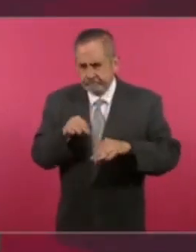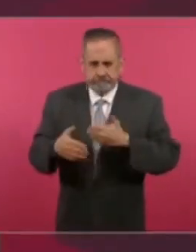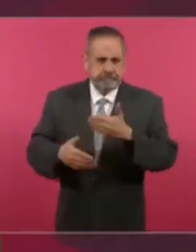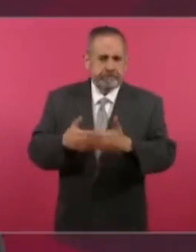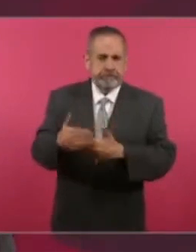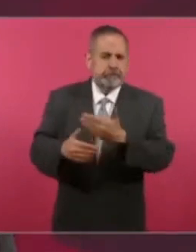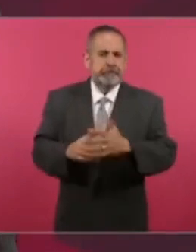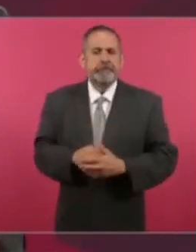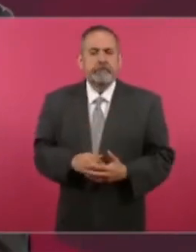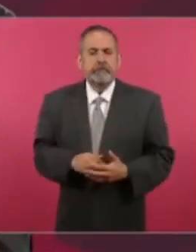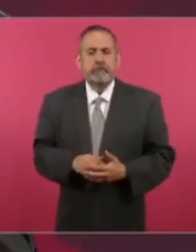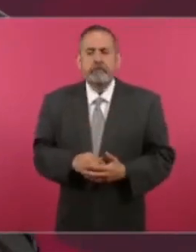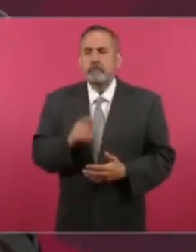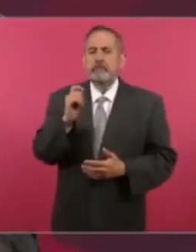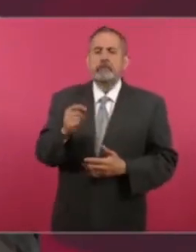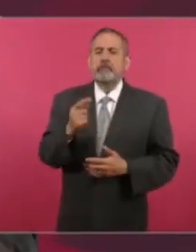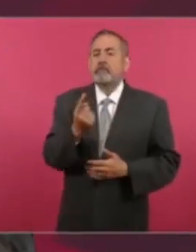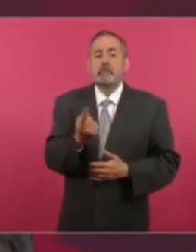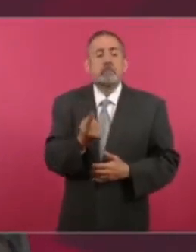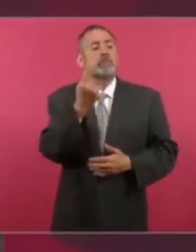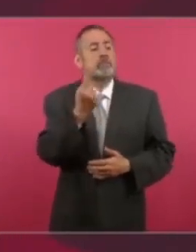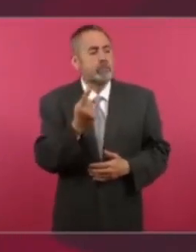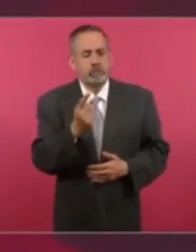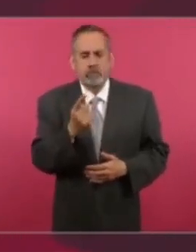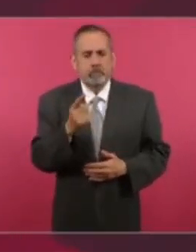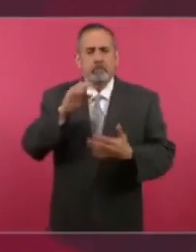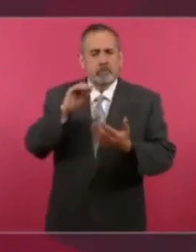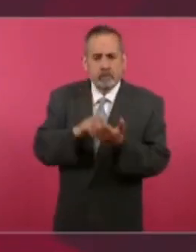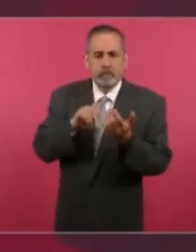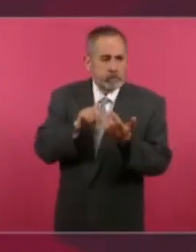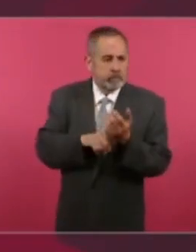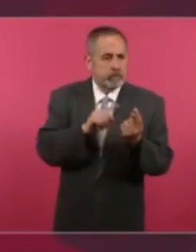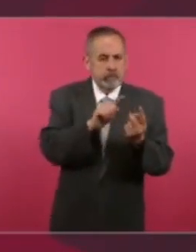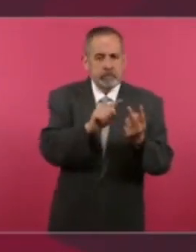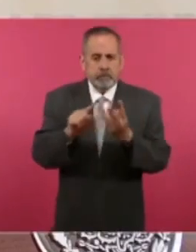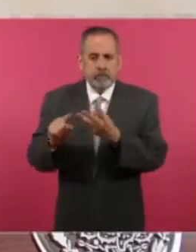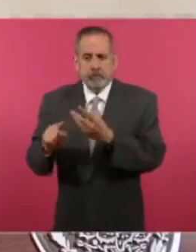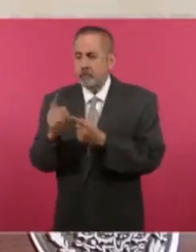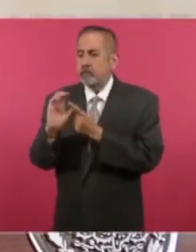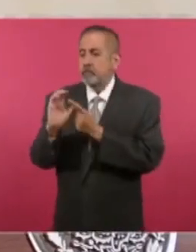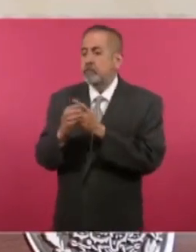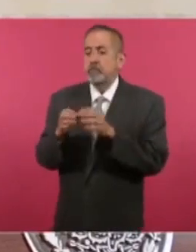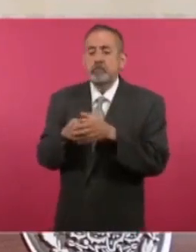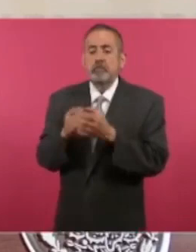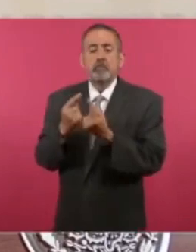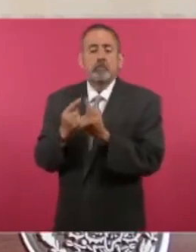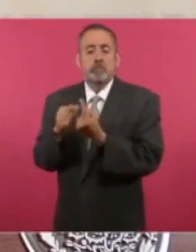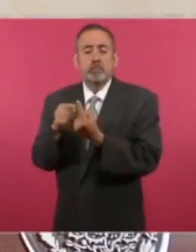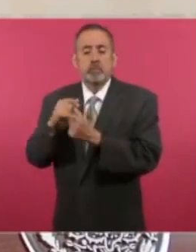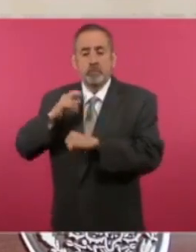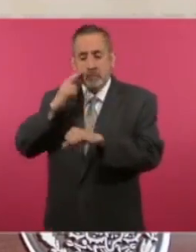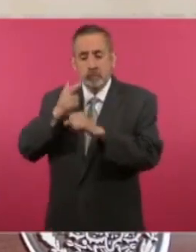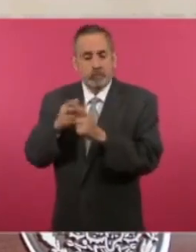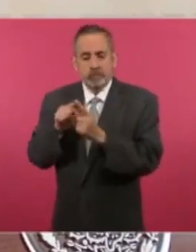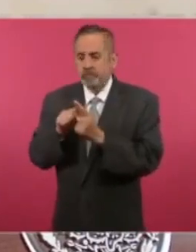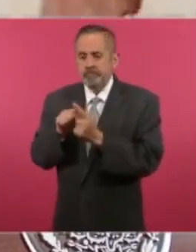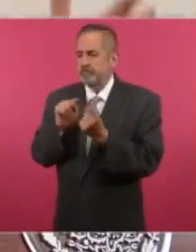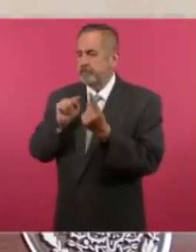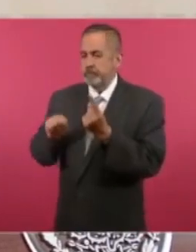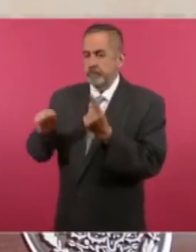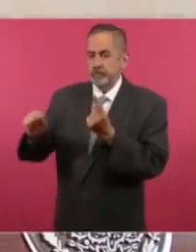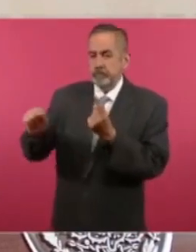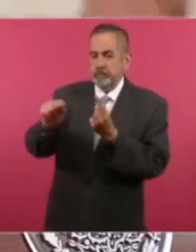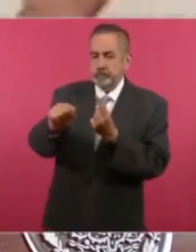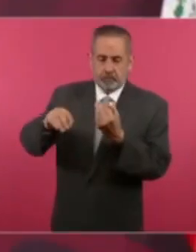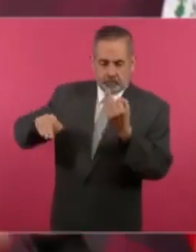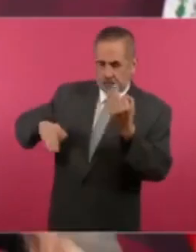es que ya no es un asunto solo de una comisión, ya es un